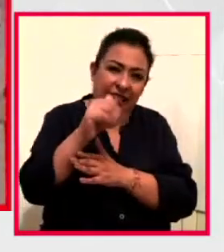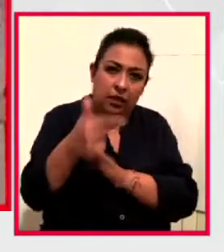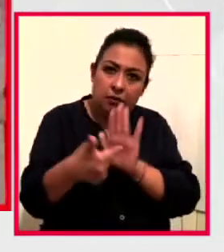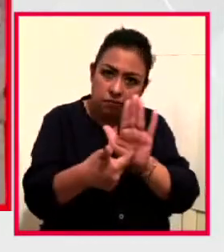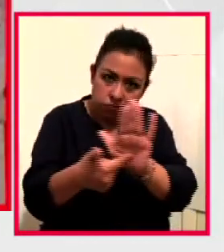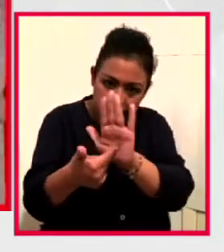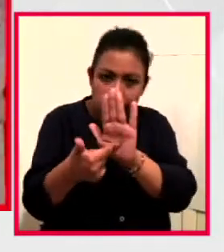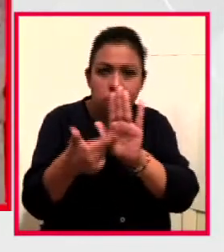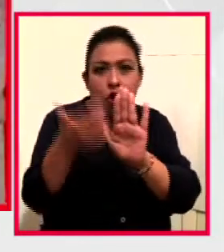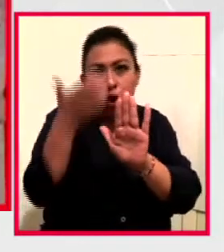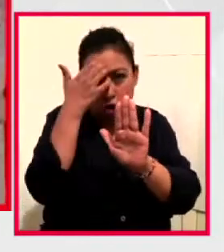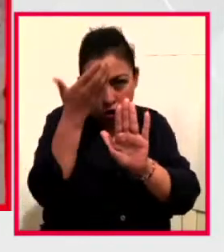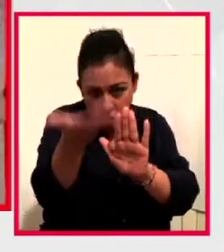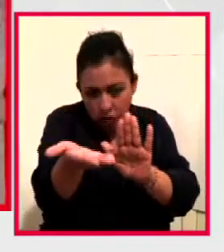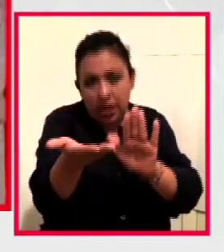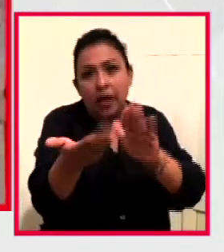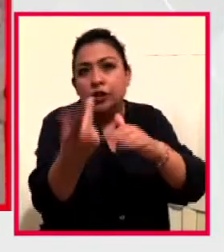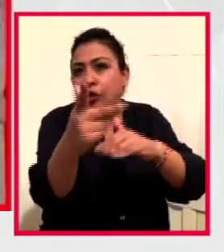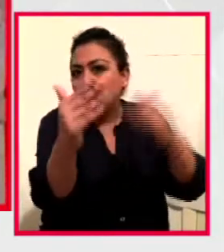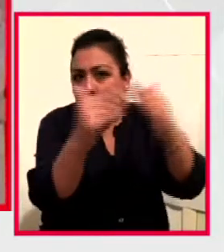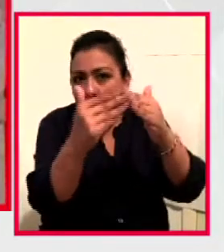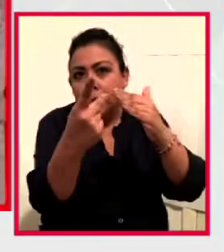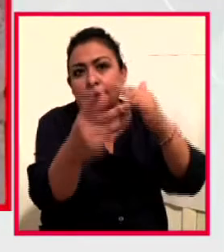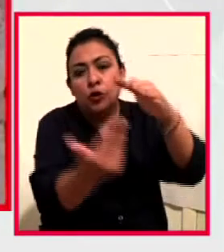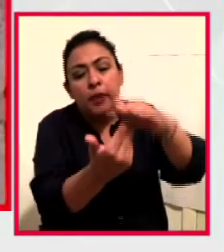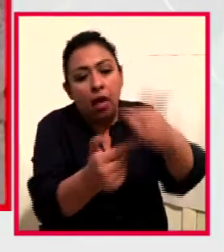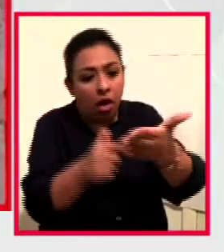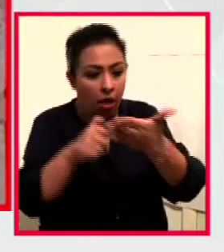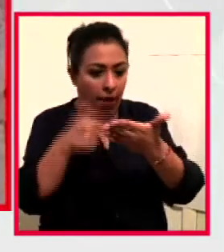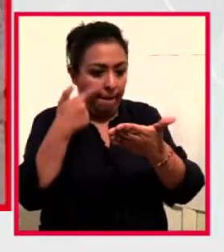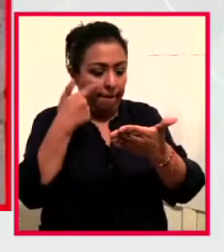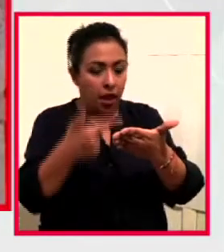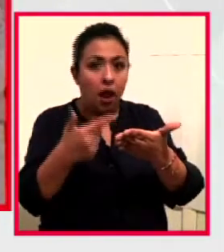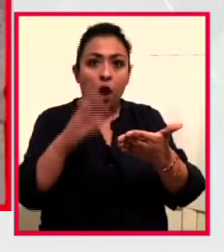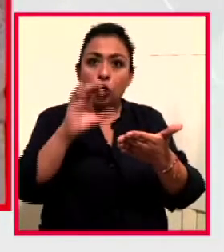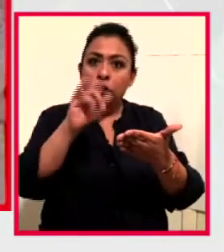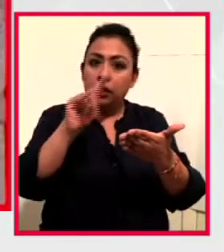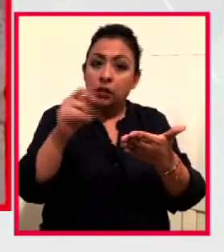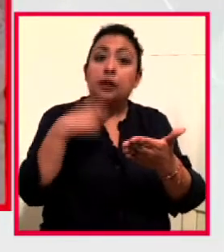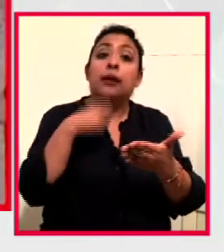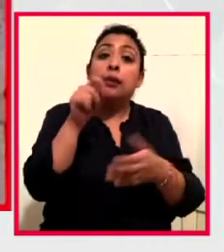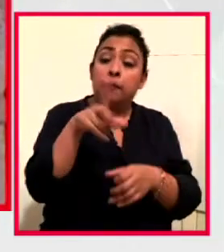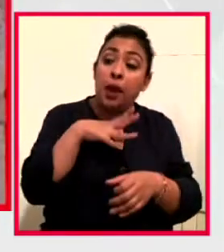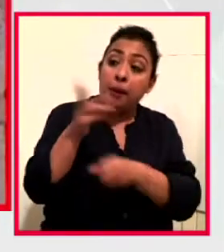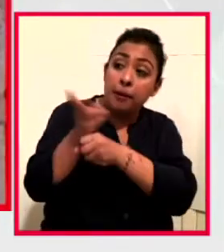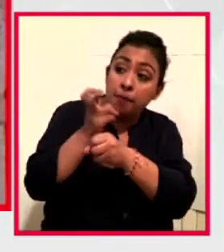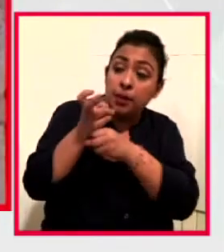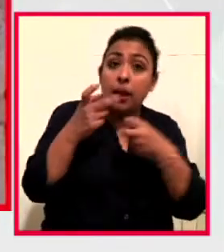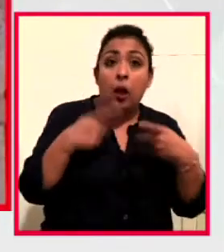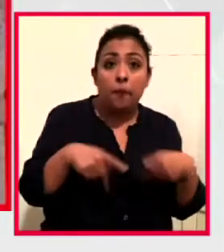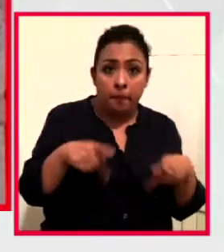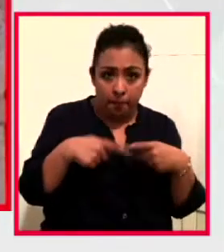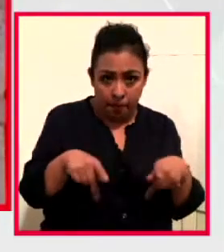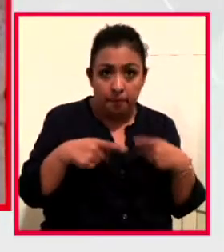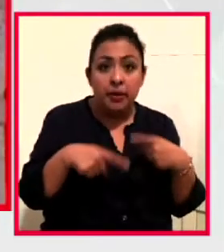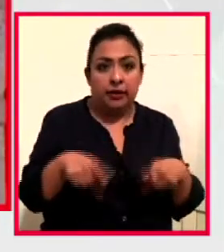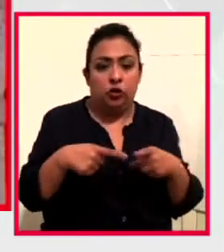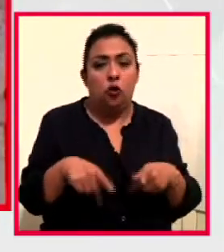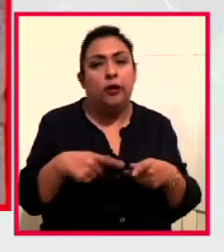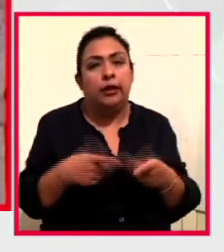hasta su mesa, tenemos invitados. ¿Sí? Ajá. Y este